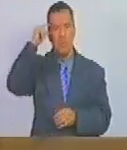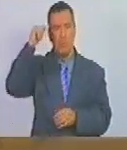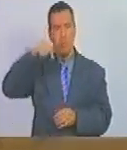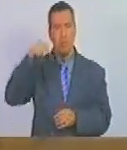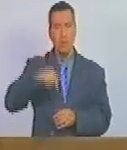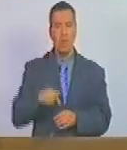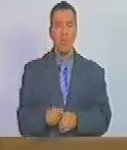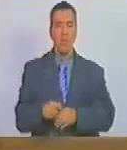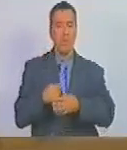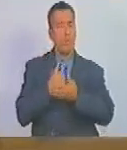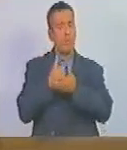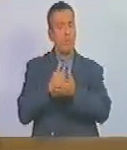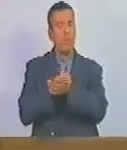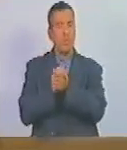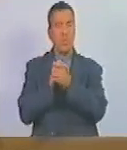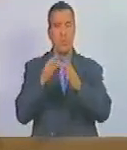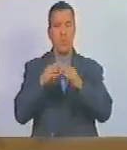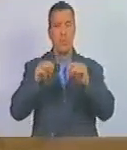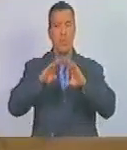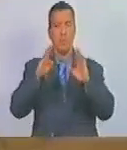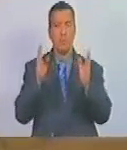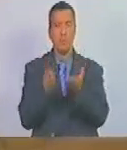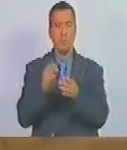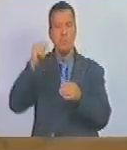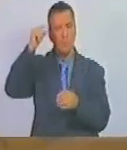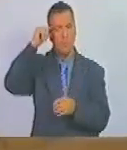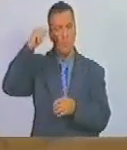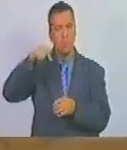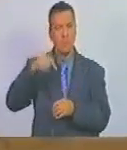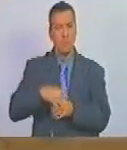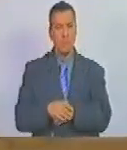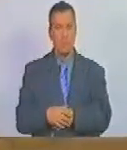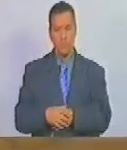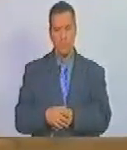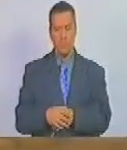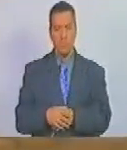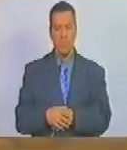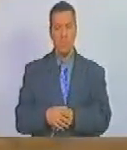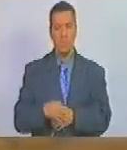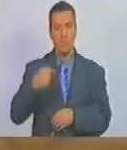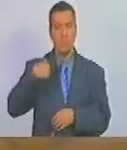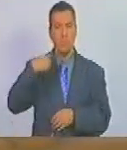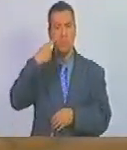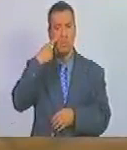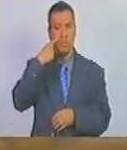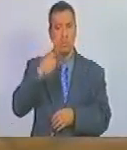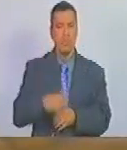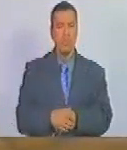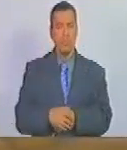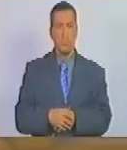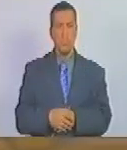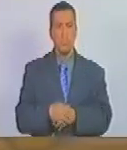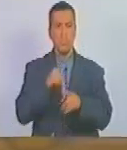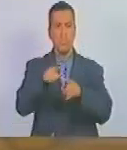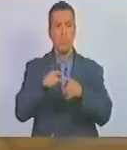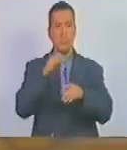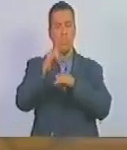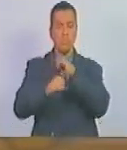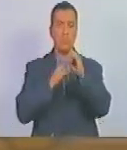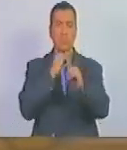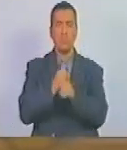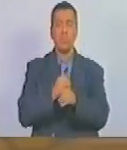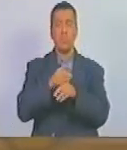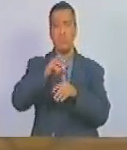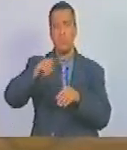que nunca la solidaridad del mundo hoy cuando vemos que la mediática internacional y